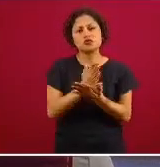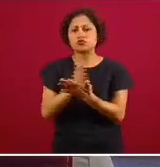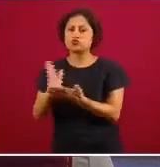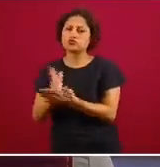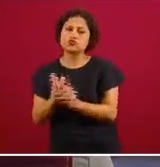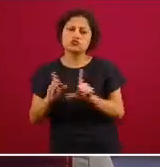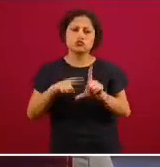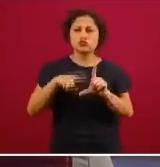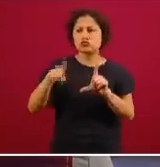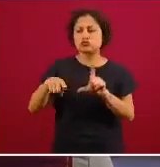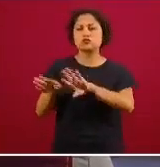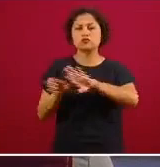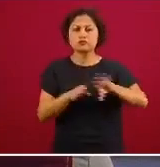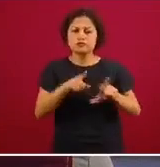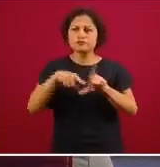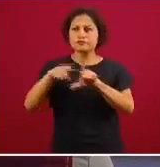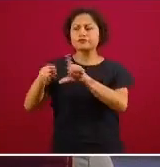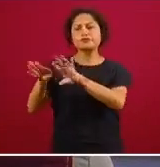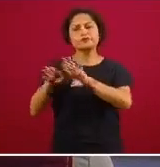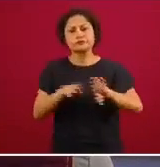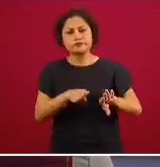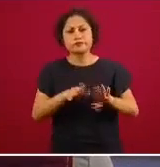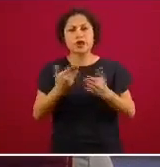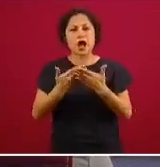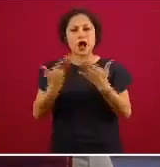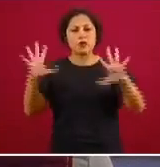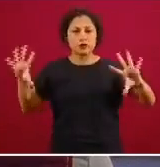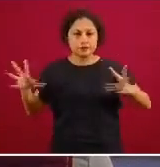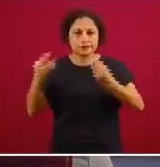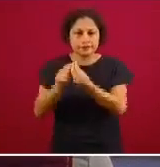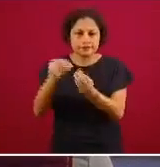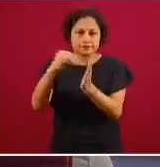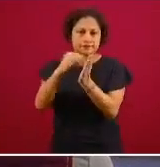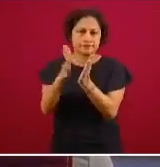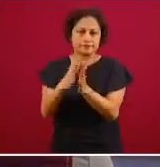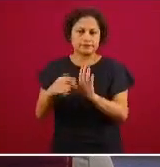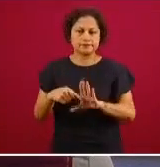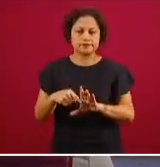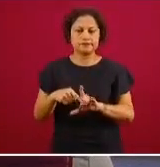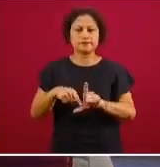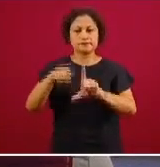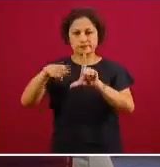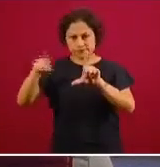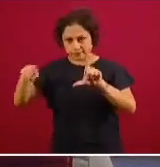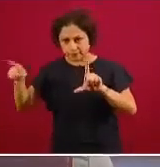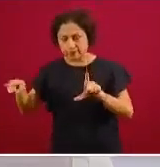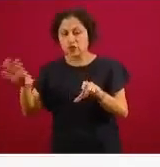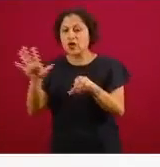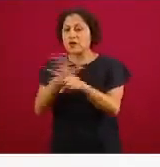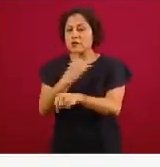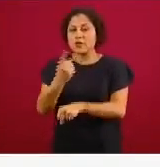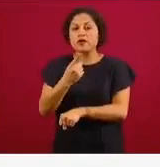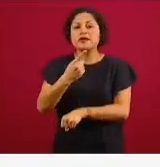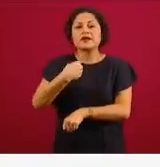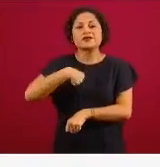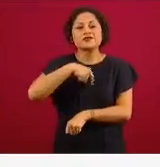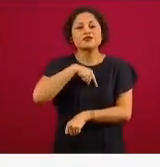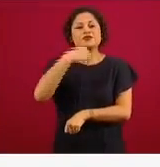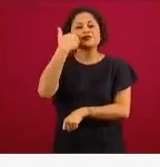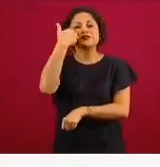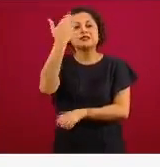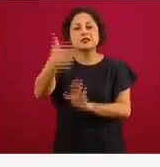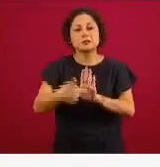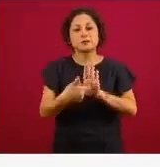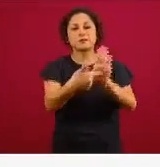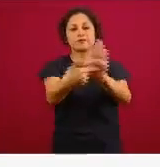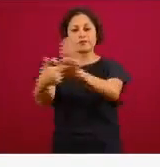separadas ¿por qué razón? porque nos interesa que existe una apreciación clara del tamaño de cada uno